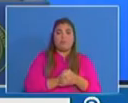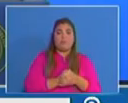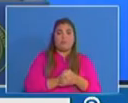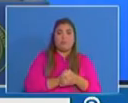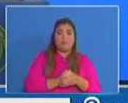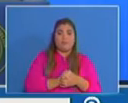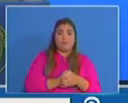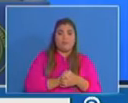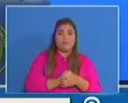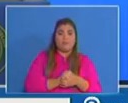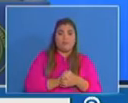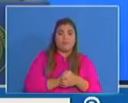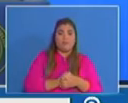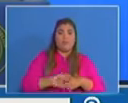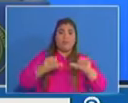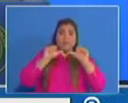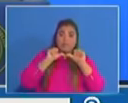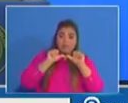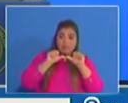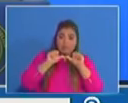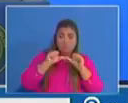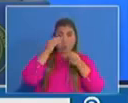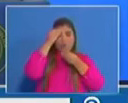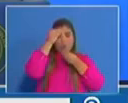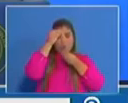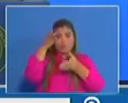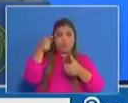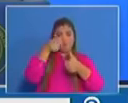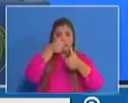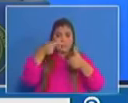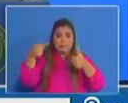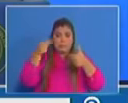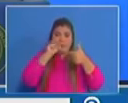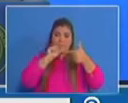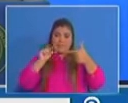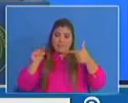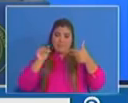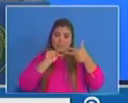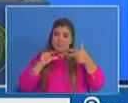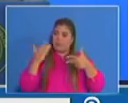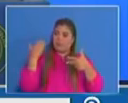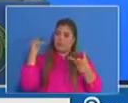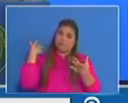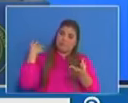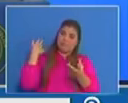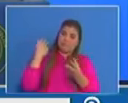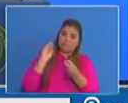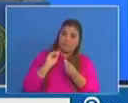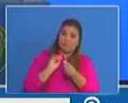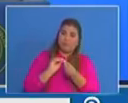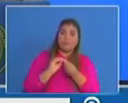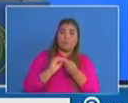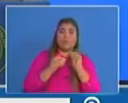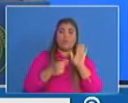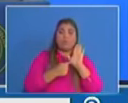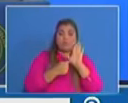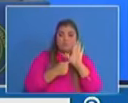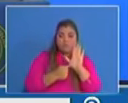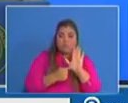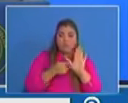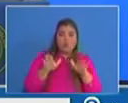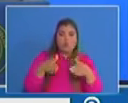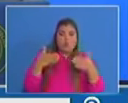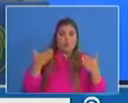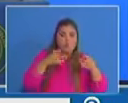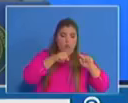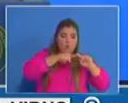venido realizando durante las últimas semanas, vamos a presentar el comportamiento de la curva epidémica